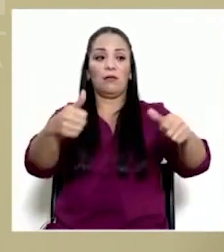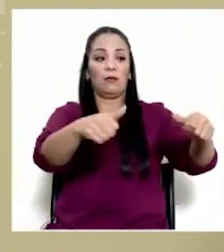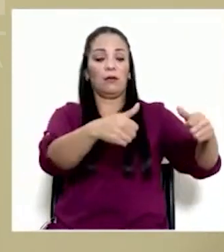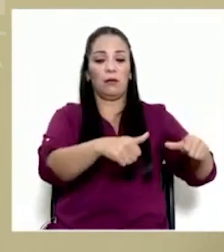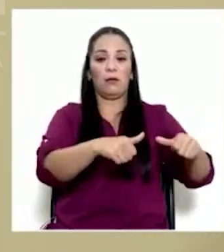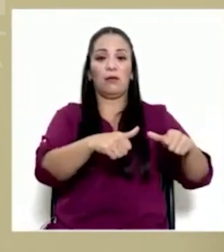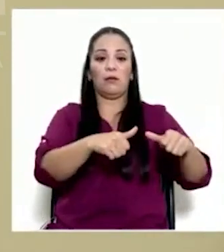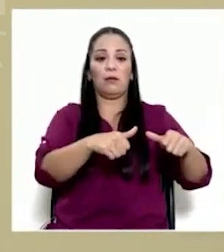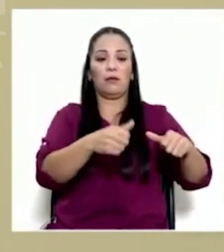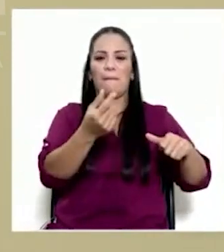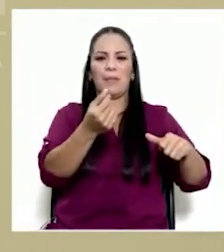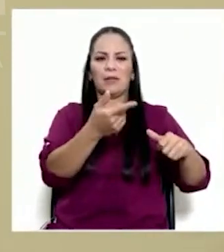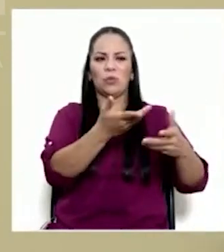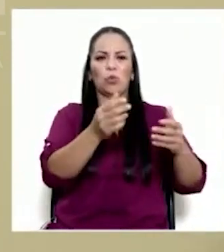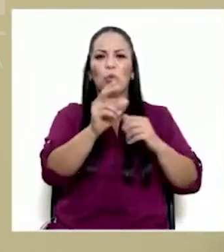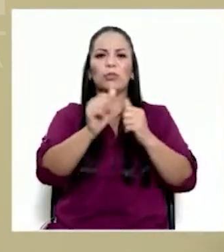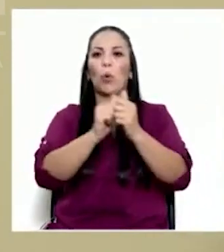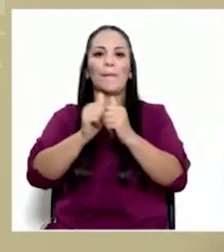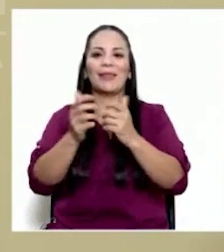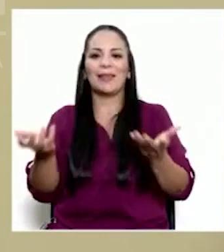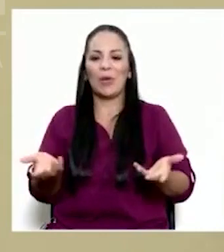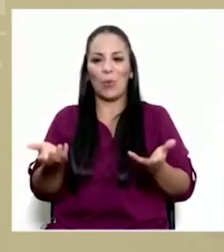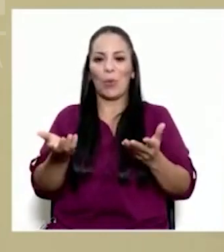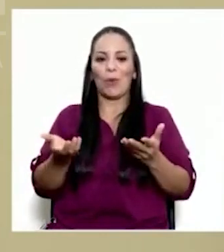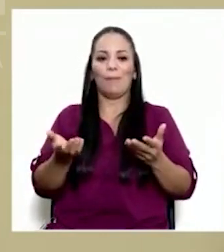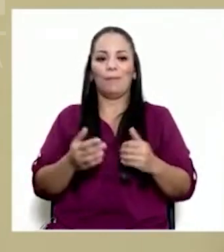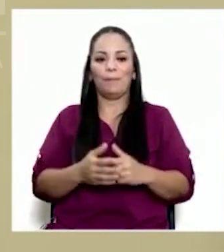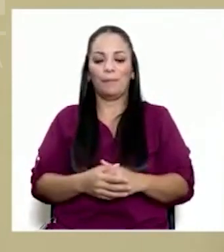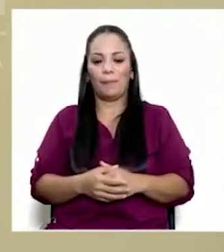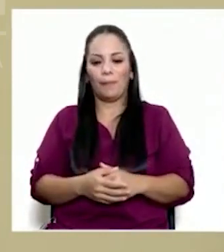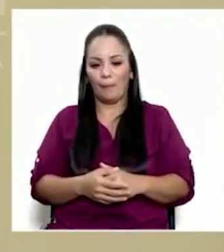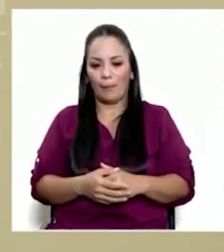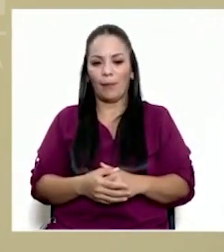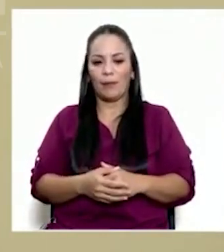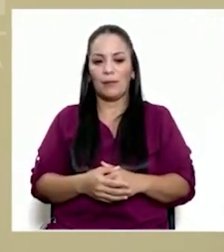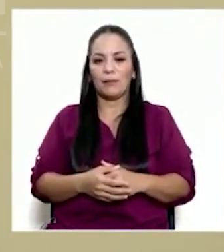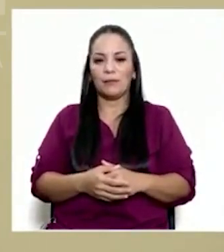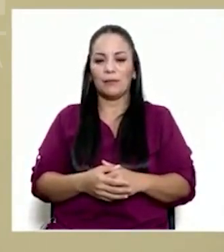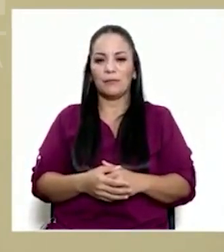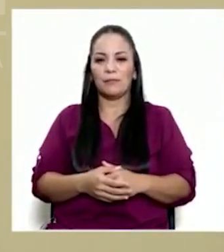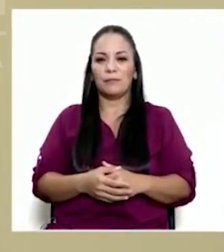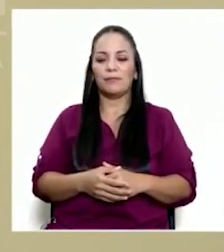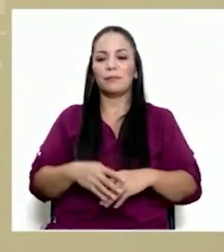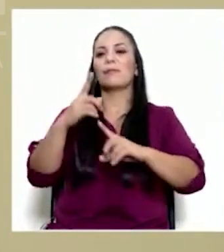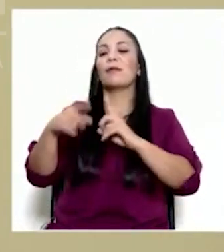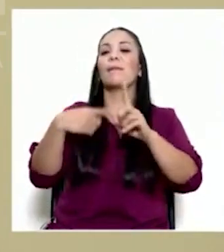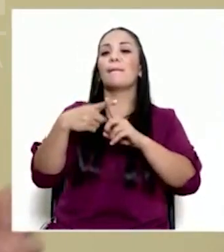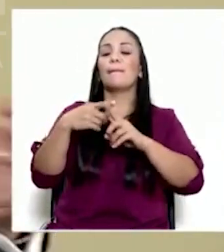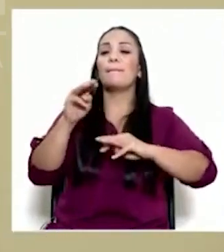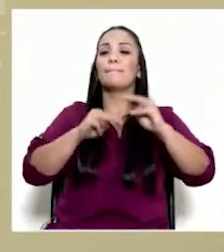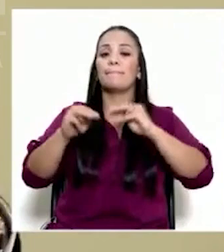que no es competitivo. También que abre 24 horas el mercado. Entonces,